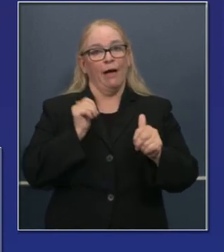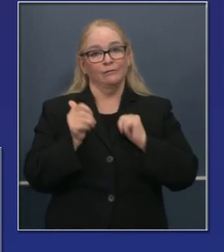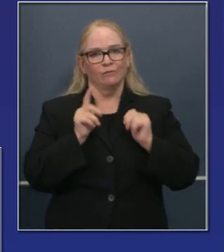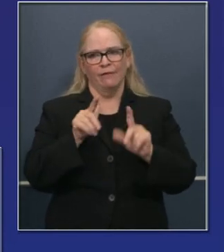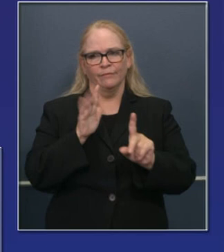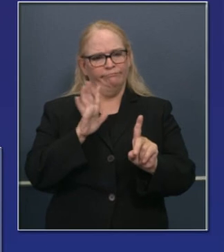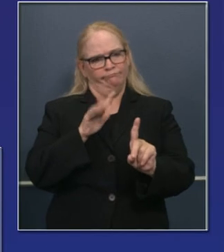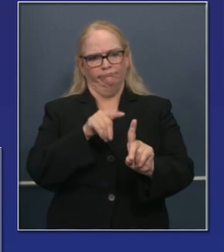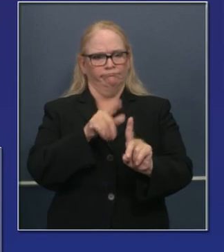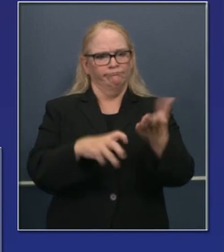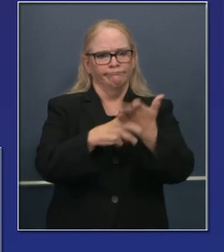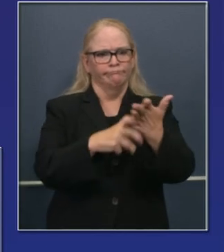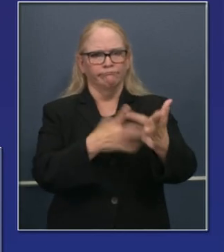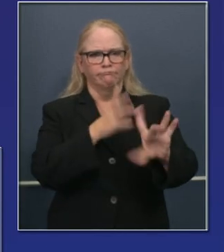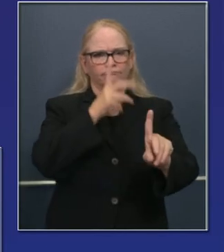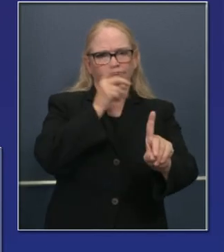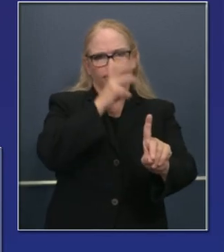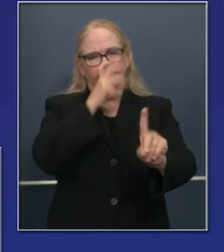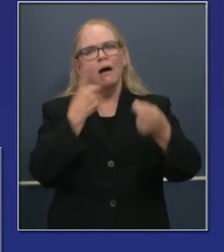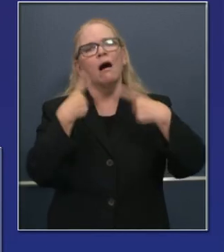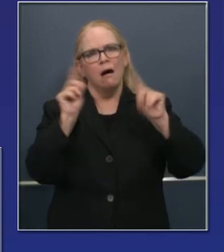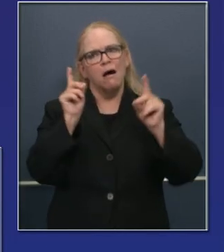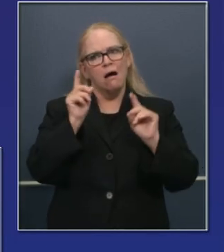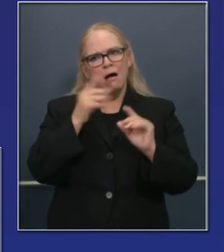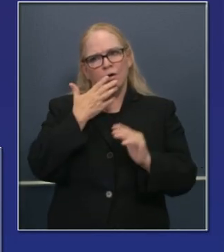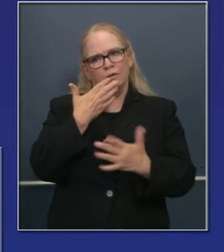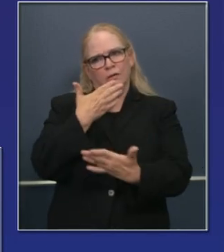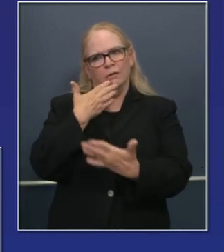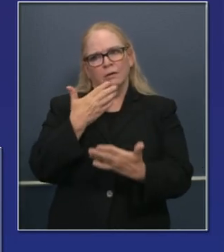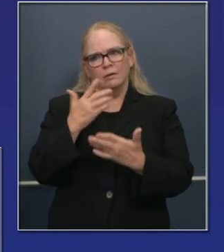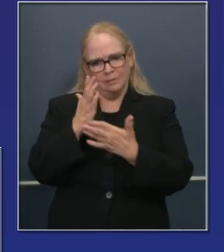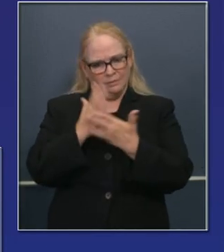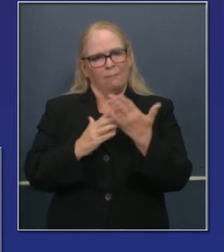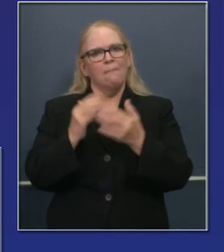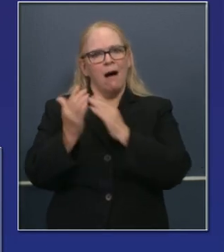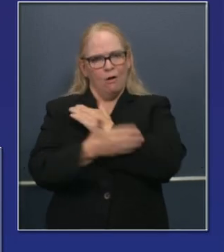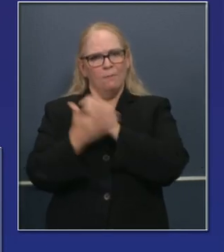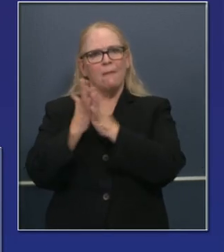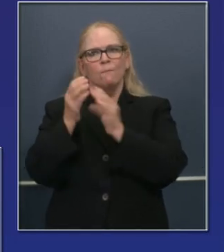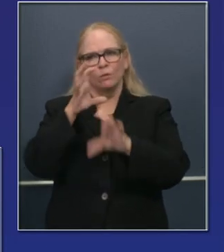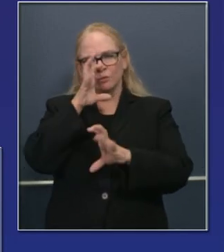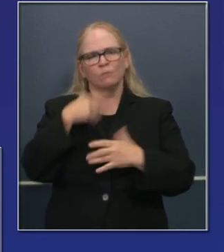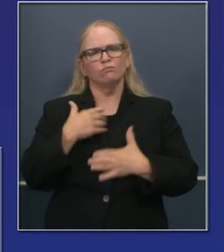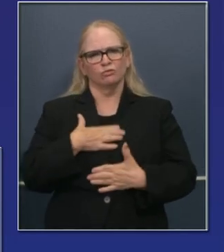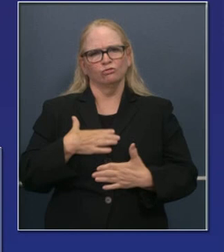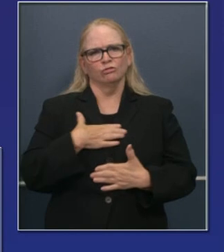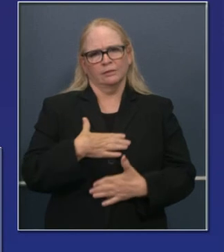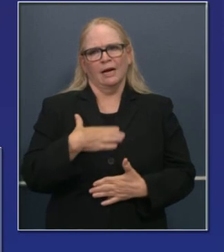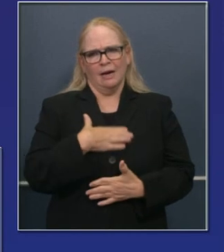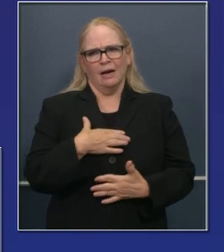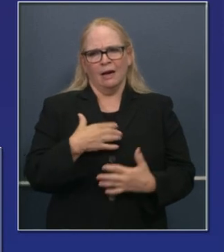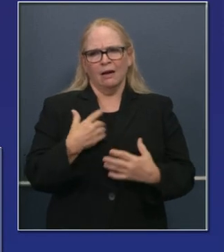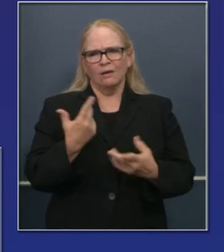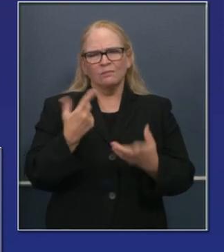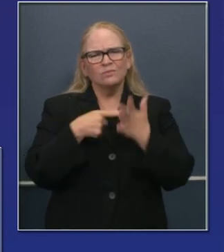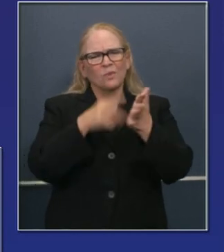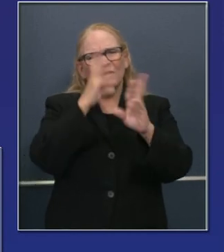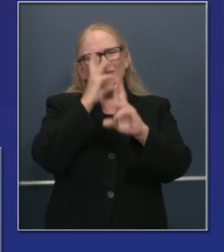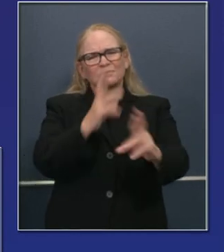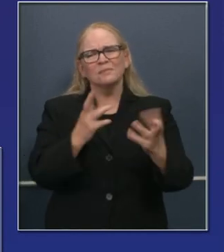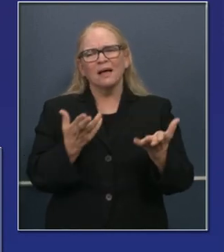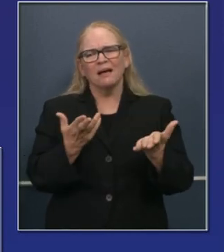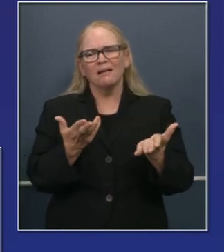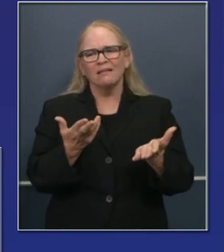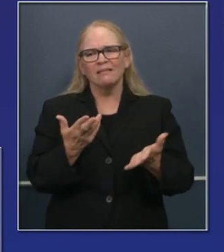ponen más agresivos para aplicar las leyes del uso de máscaras. Esto lo digo con mucho respeto. Es una